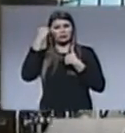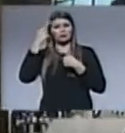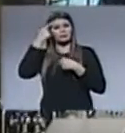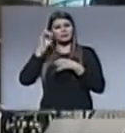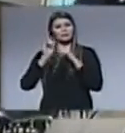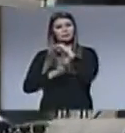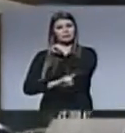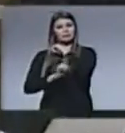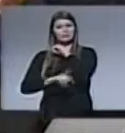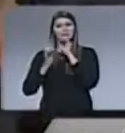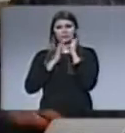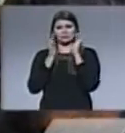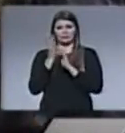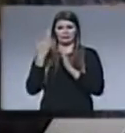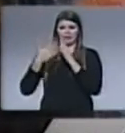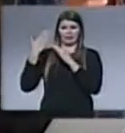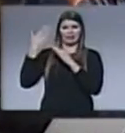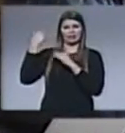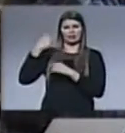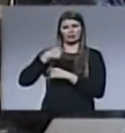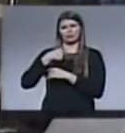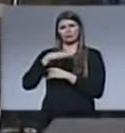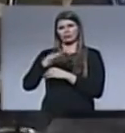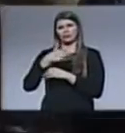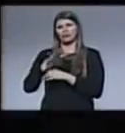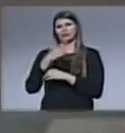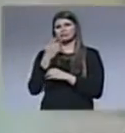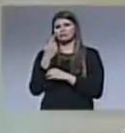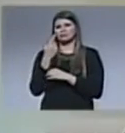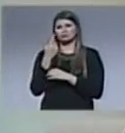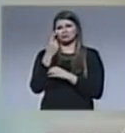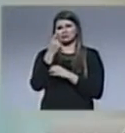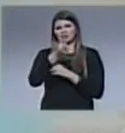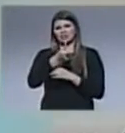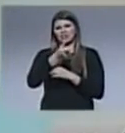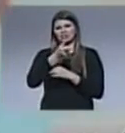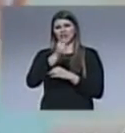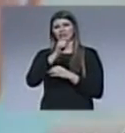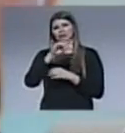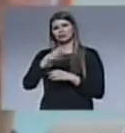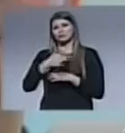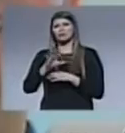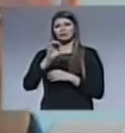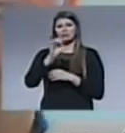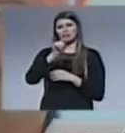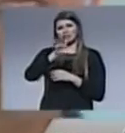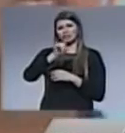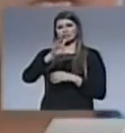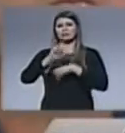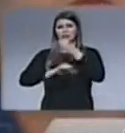a Cristo. Hace muchos años, tenía aproximadamente 16 años, 15 a 16 años de edad,